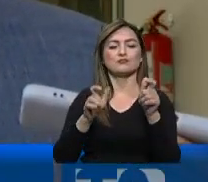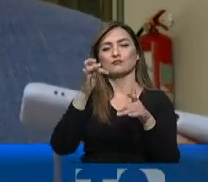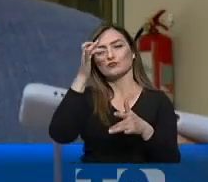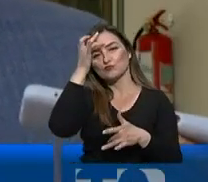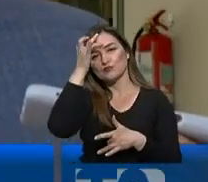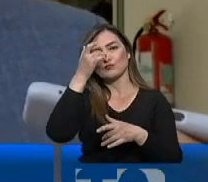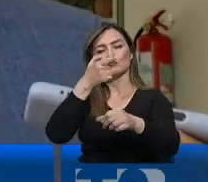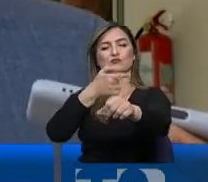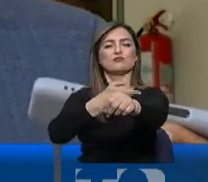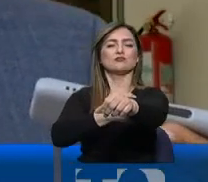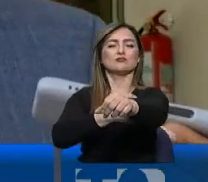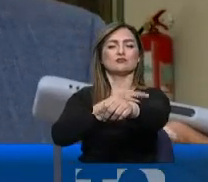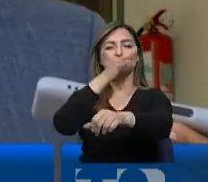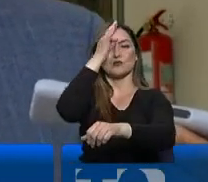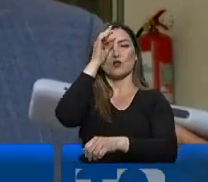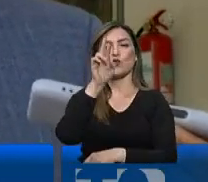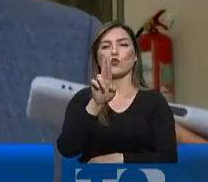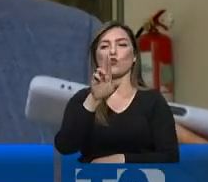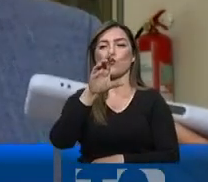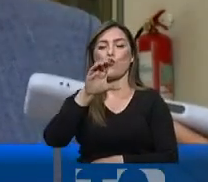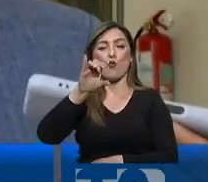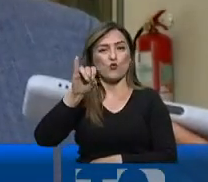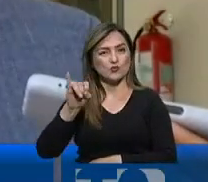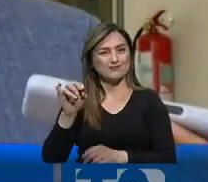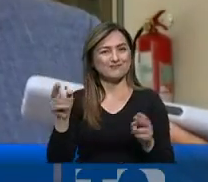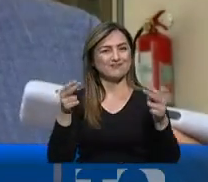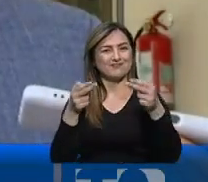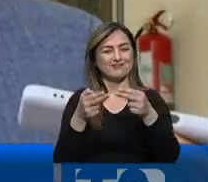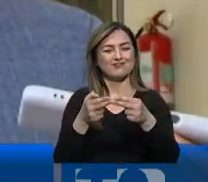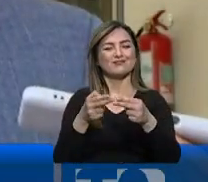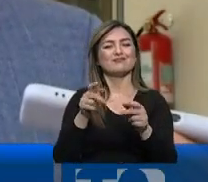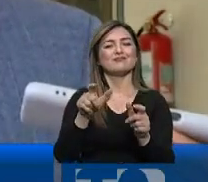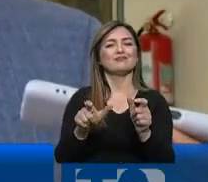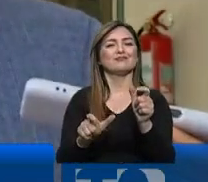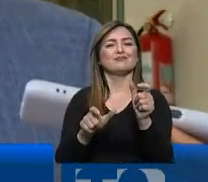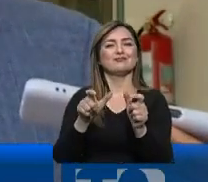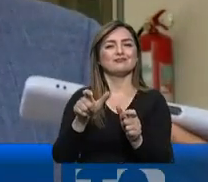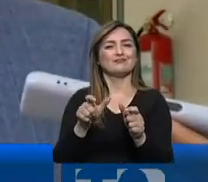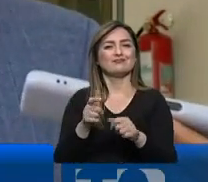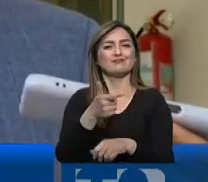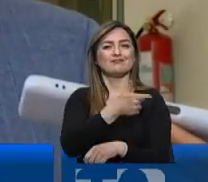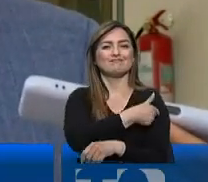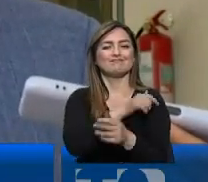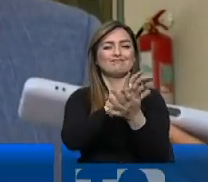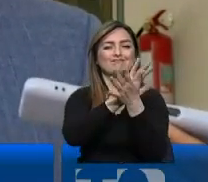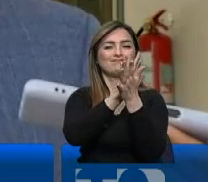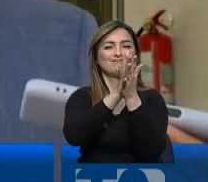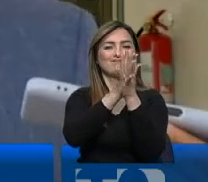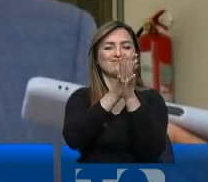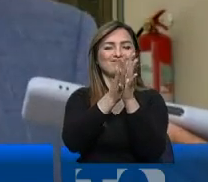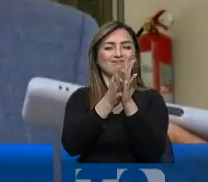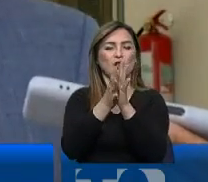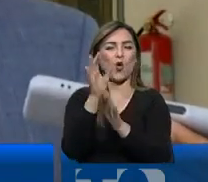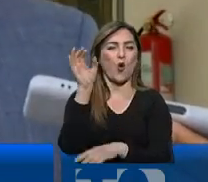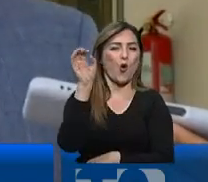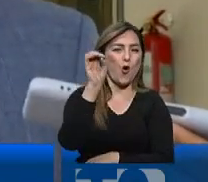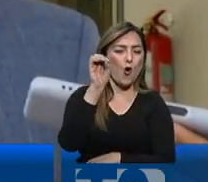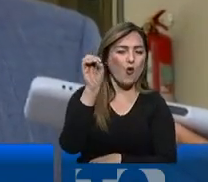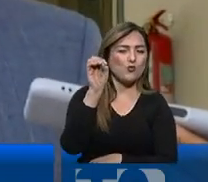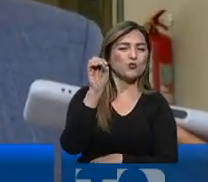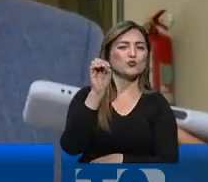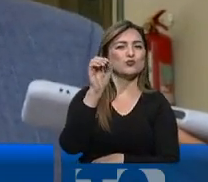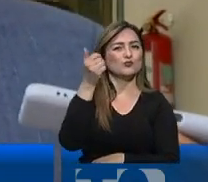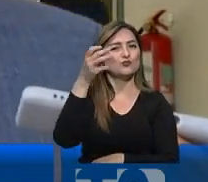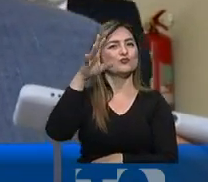pacientes hospitalizados en UCI que tenemos son personas que no recibieron la vacuna o tenemos alrededor